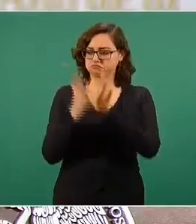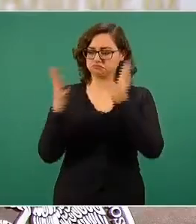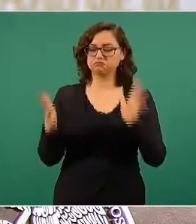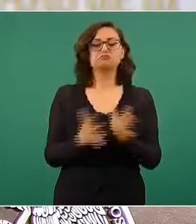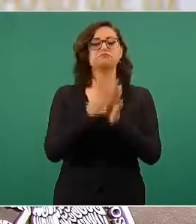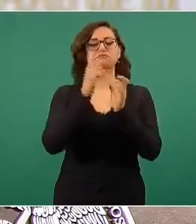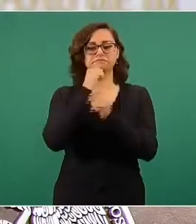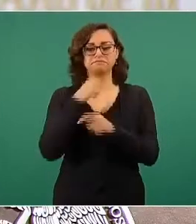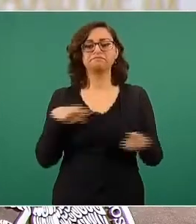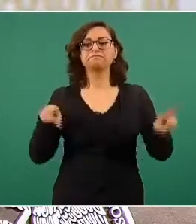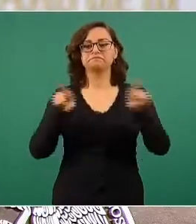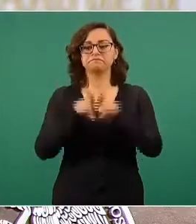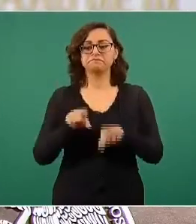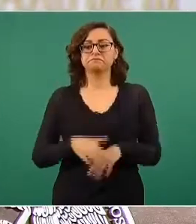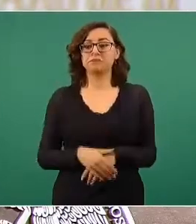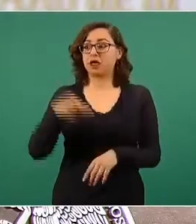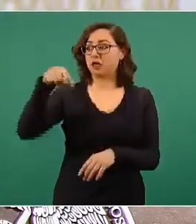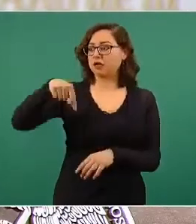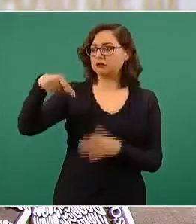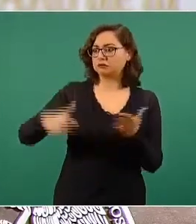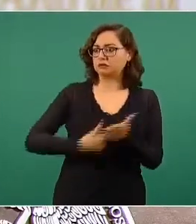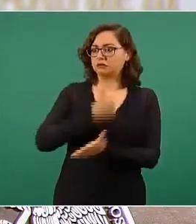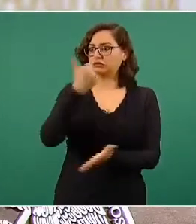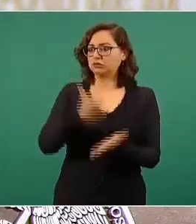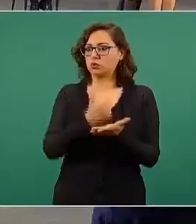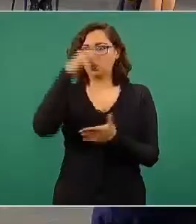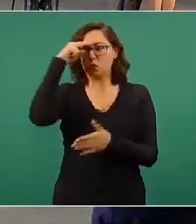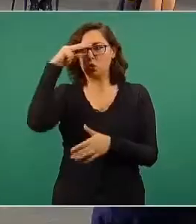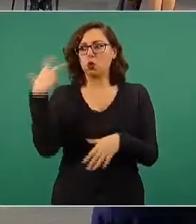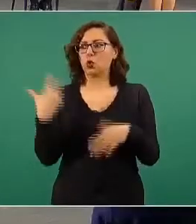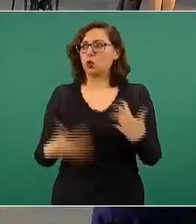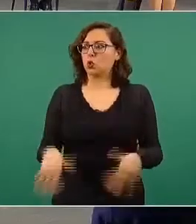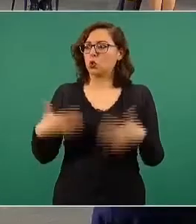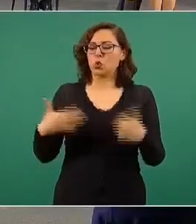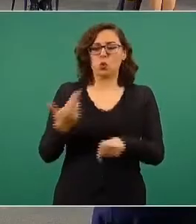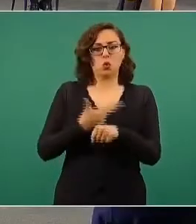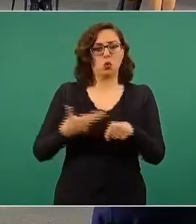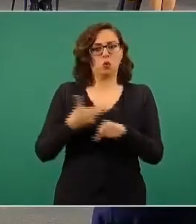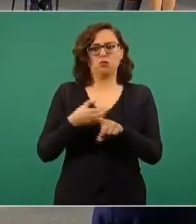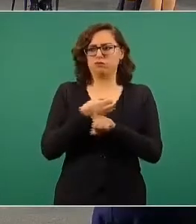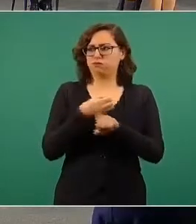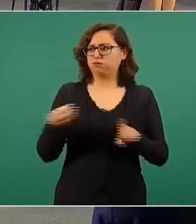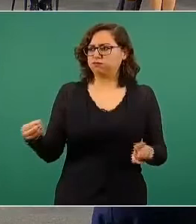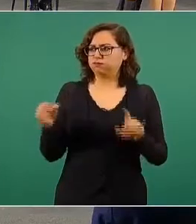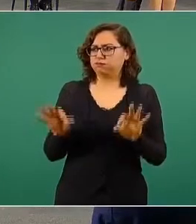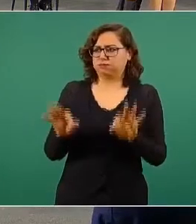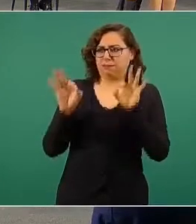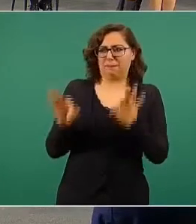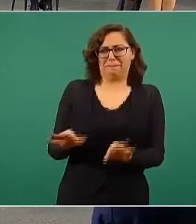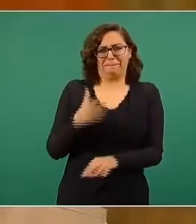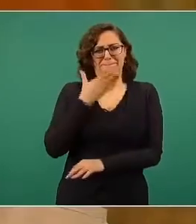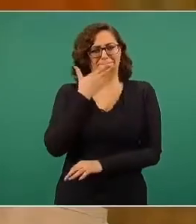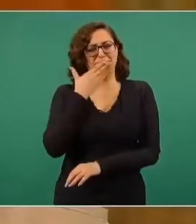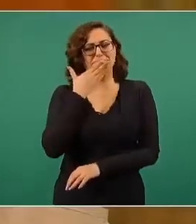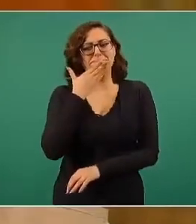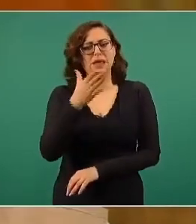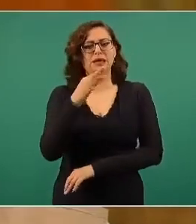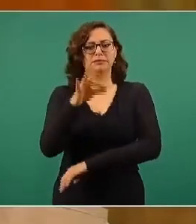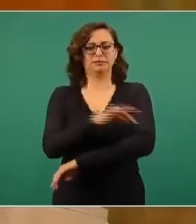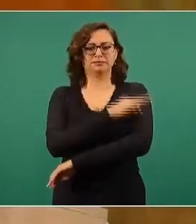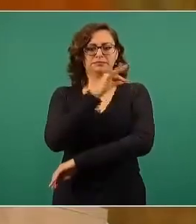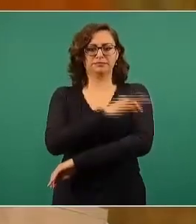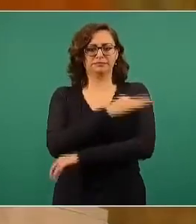ha sido ejemplar la organización para la aplicación de las